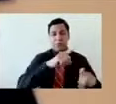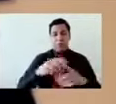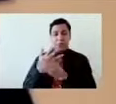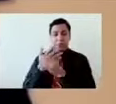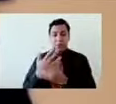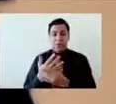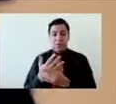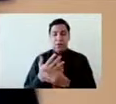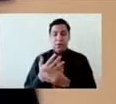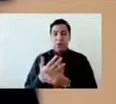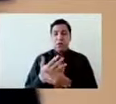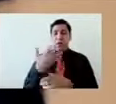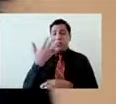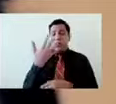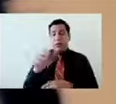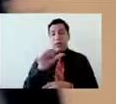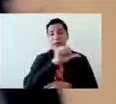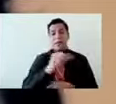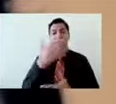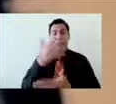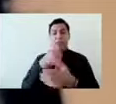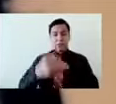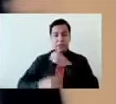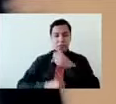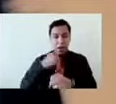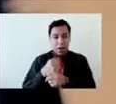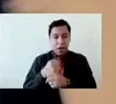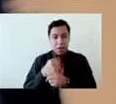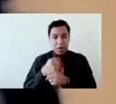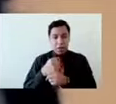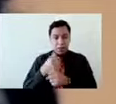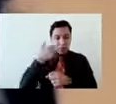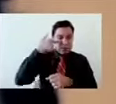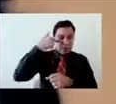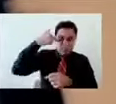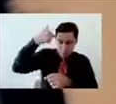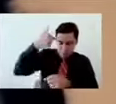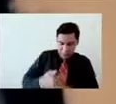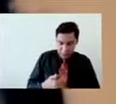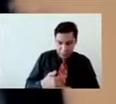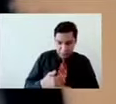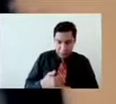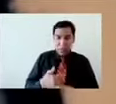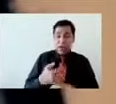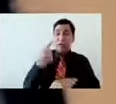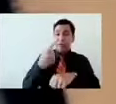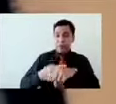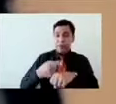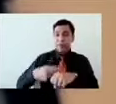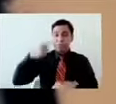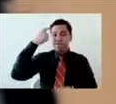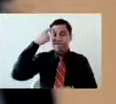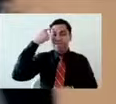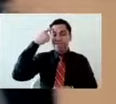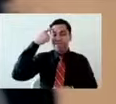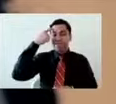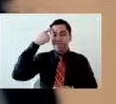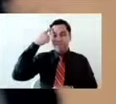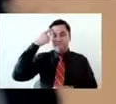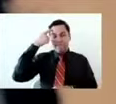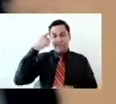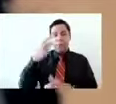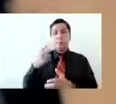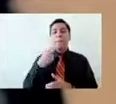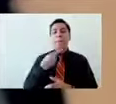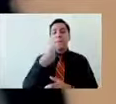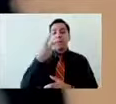años, si no te detectas al tiempo alguna situación, entonces se puede, se puede complejizar y acudir ya a